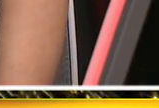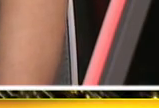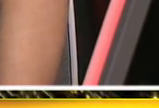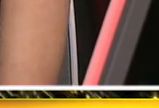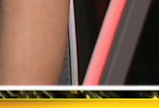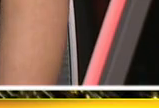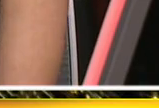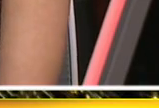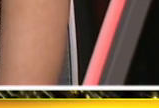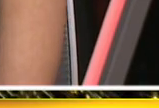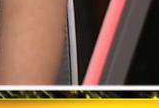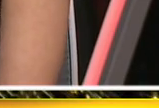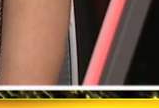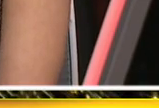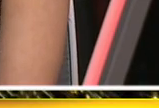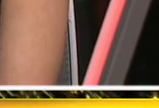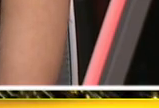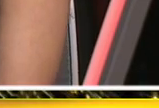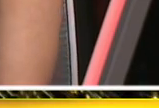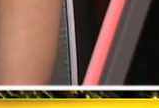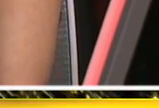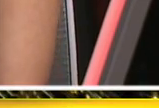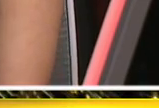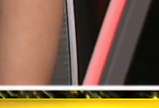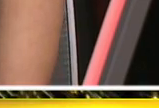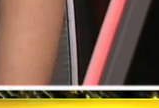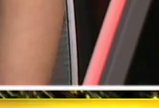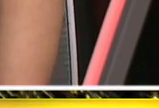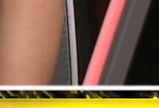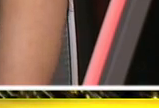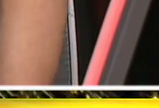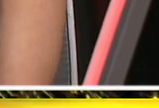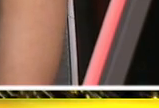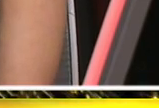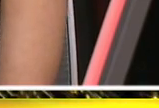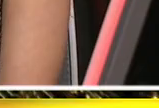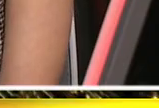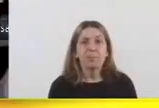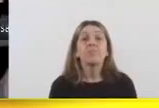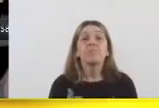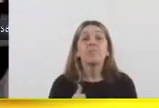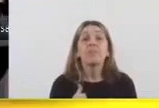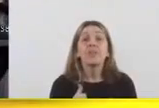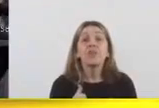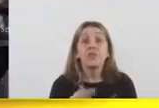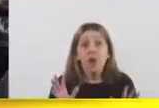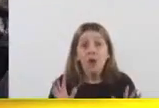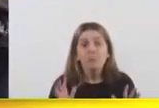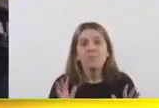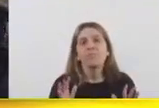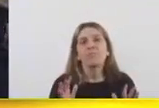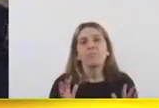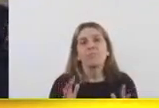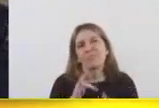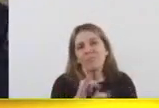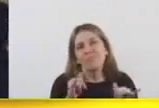ronda los 68.500 pesos, dice la Defensoría de la Tercera Edad. Bueno, Gastón Cávaná, ahí hablábamos de Axel Kicillof